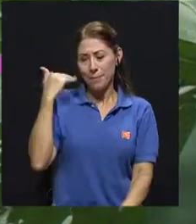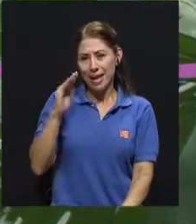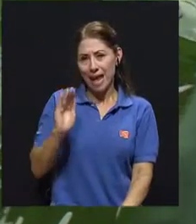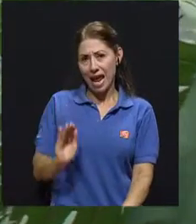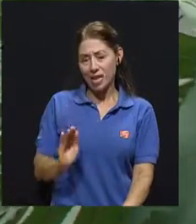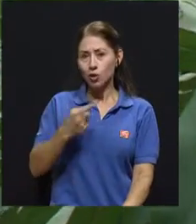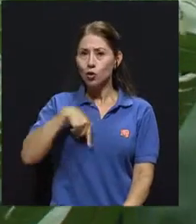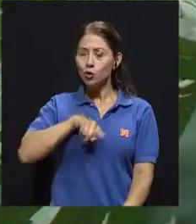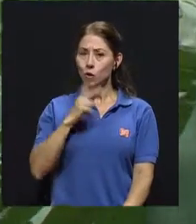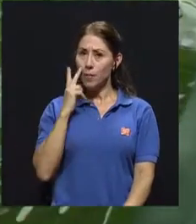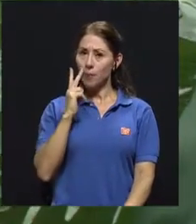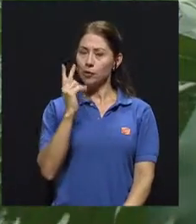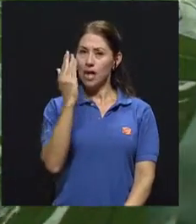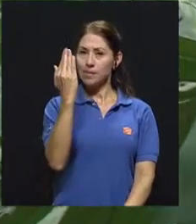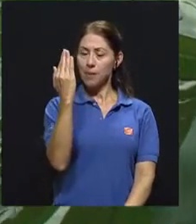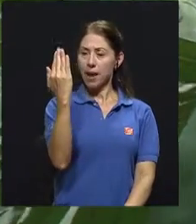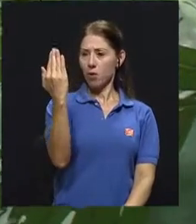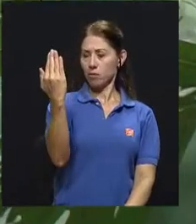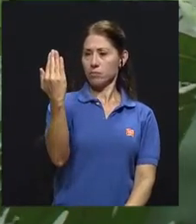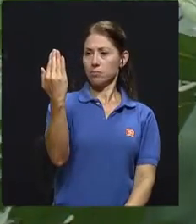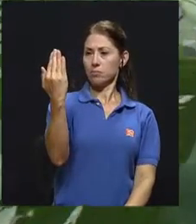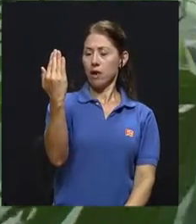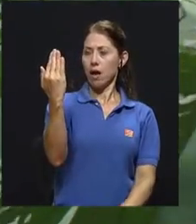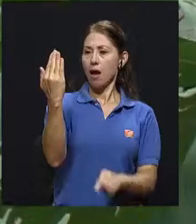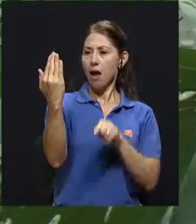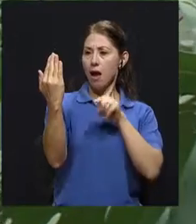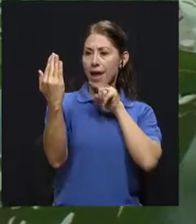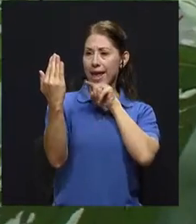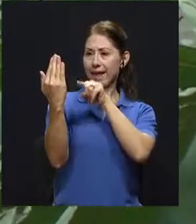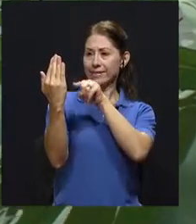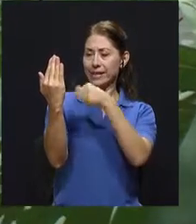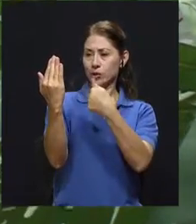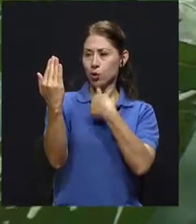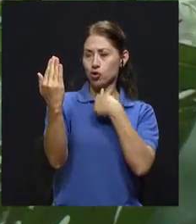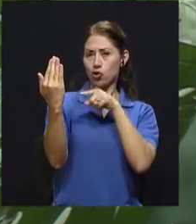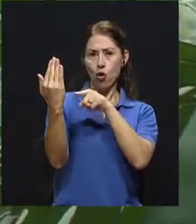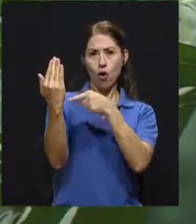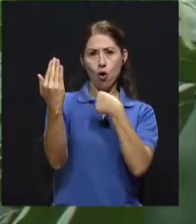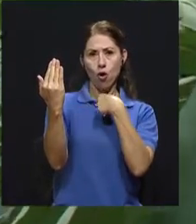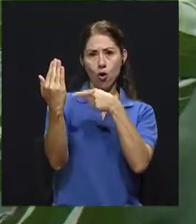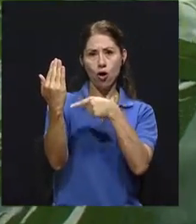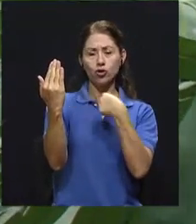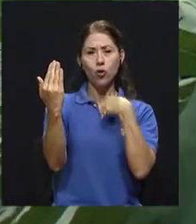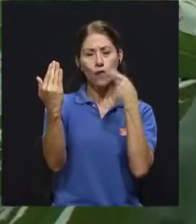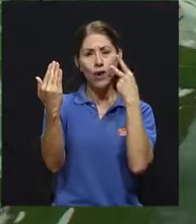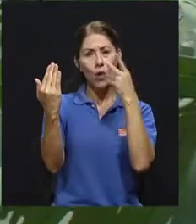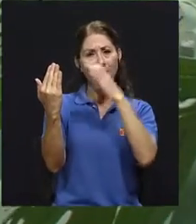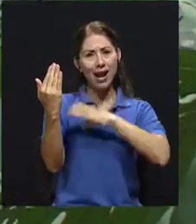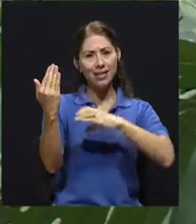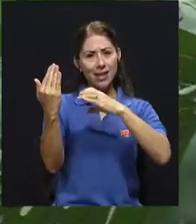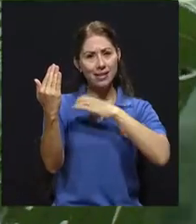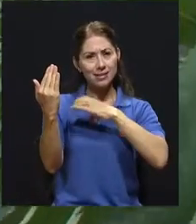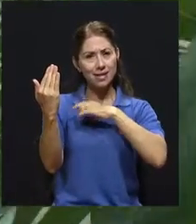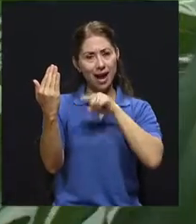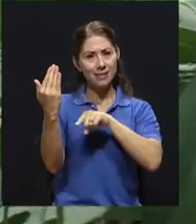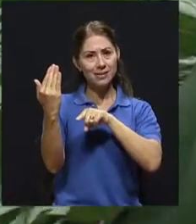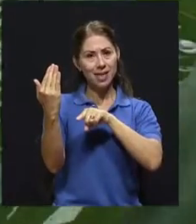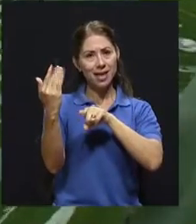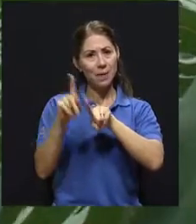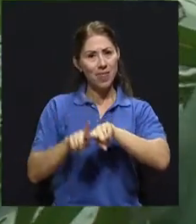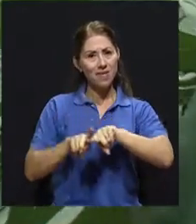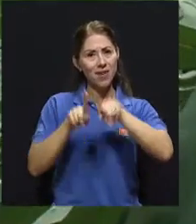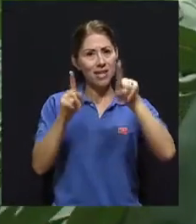soy yo, ¿verdad? Comienzo a identificar características y rasgos que me permiten diferenciarme de otras personas.